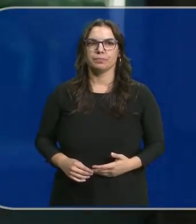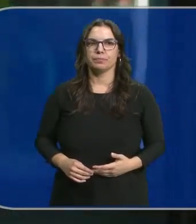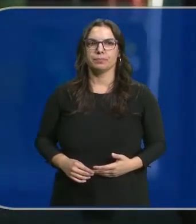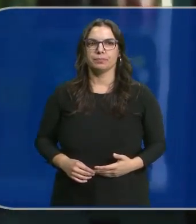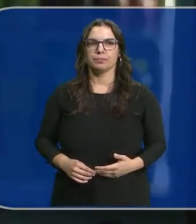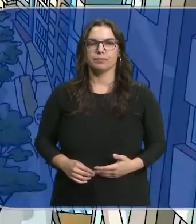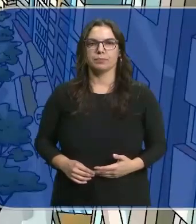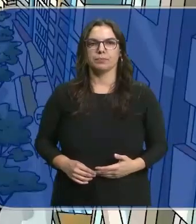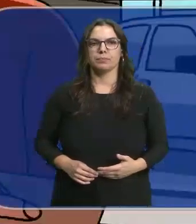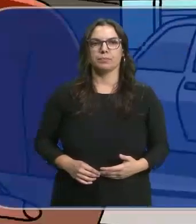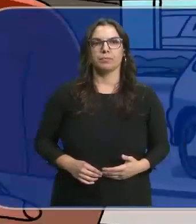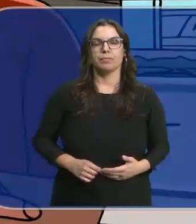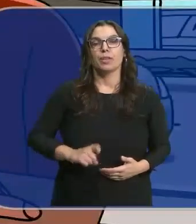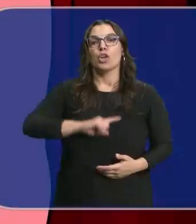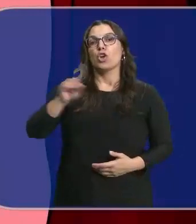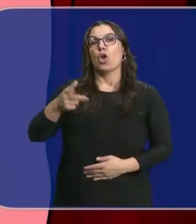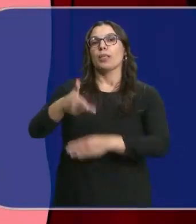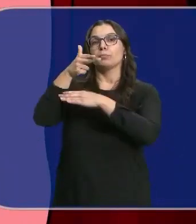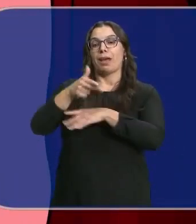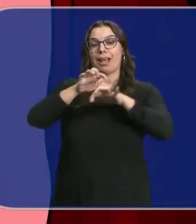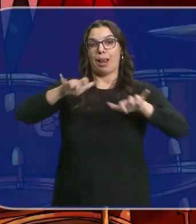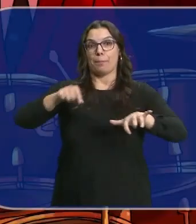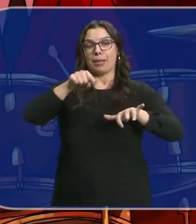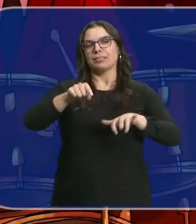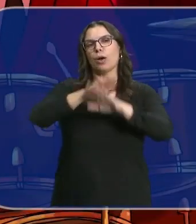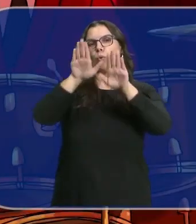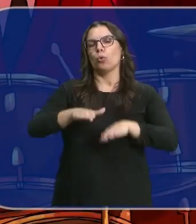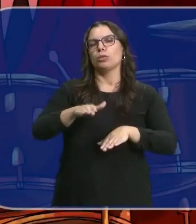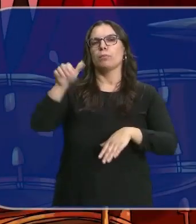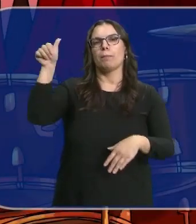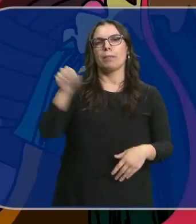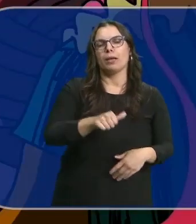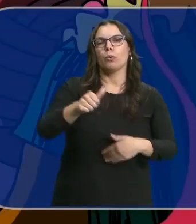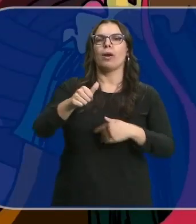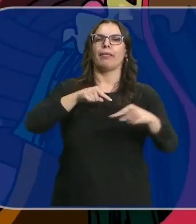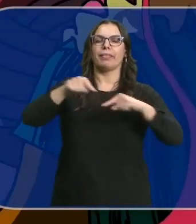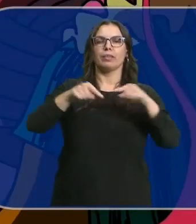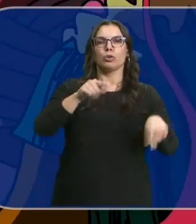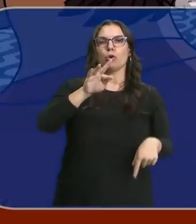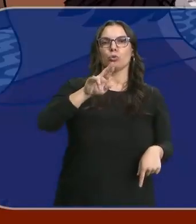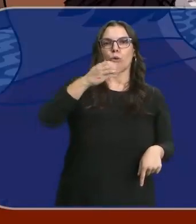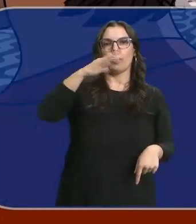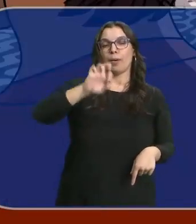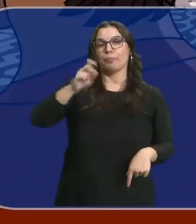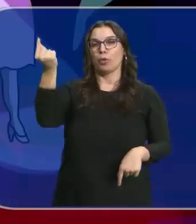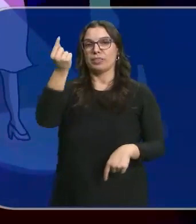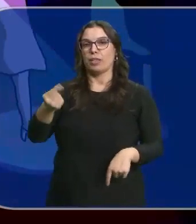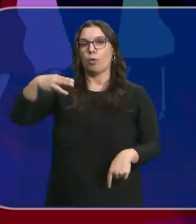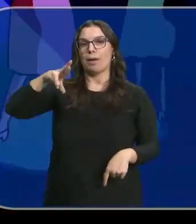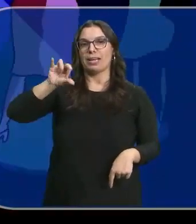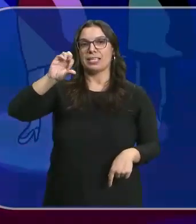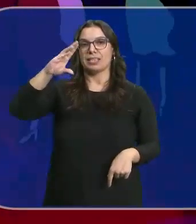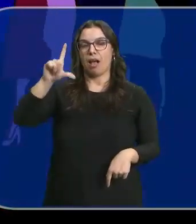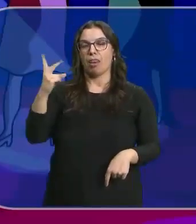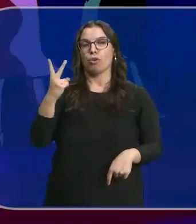Y no disparen al pianista es la última película en la que el cineasta Fernando Trueba y el diseñador Javier Mariscal vuelven a trabajar juntos.